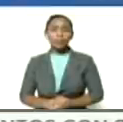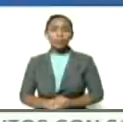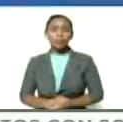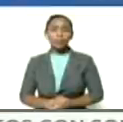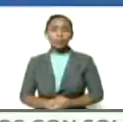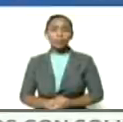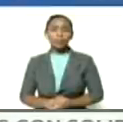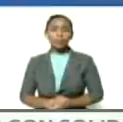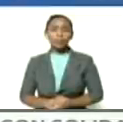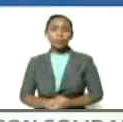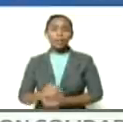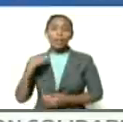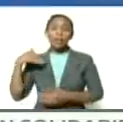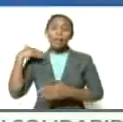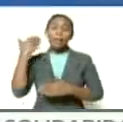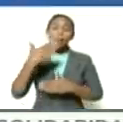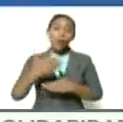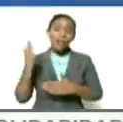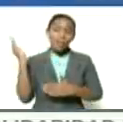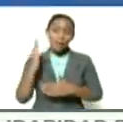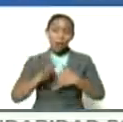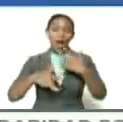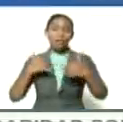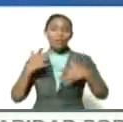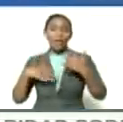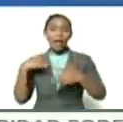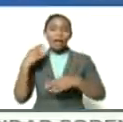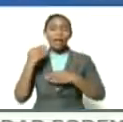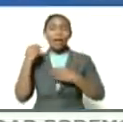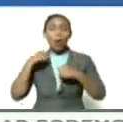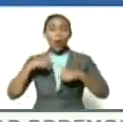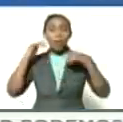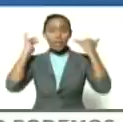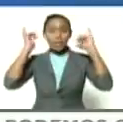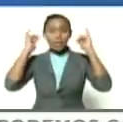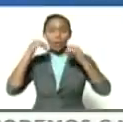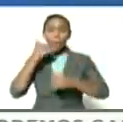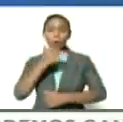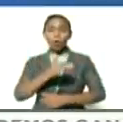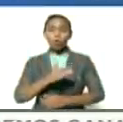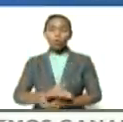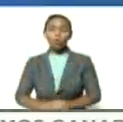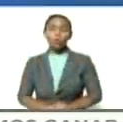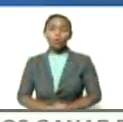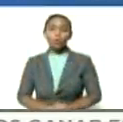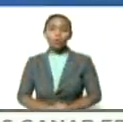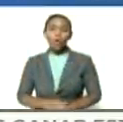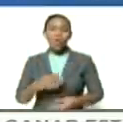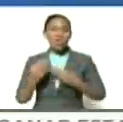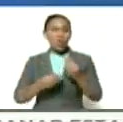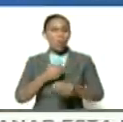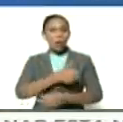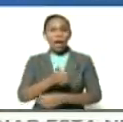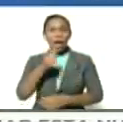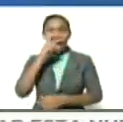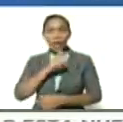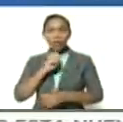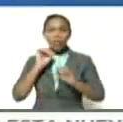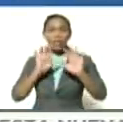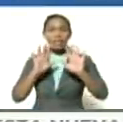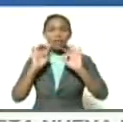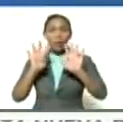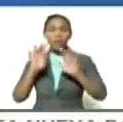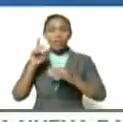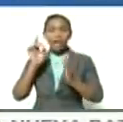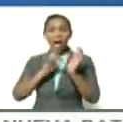luego vinieron los eventos que vamos a conmemorar muy pronto como cada año del 19 de